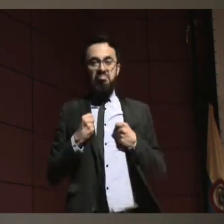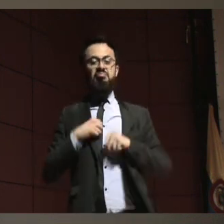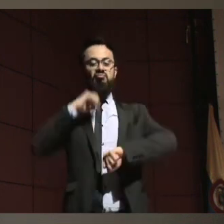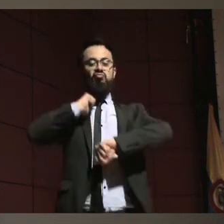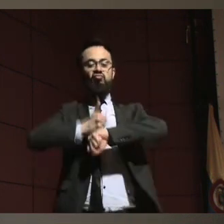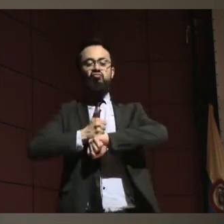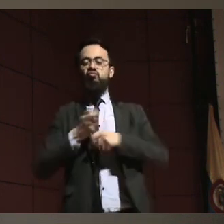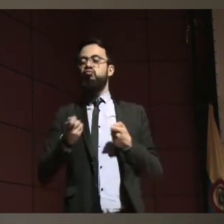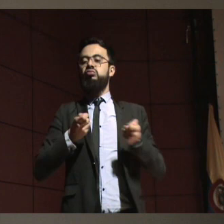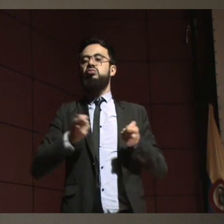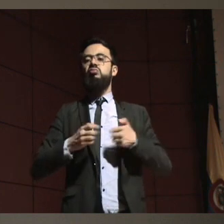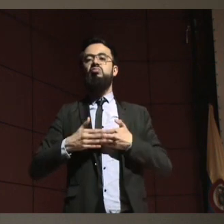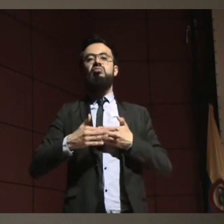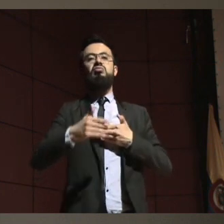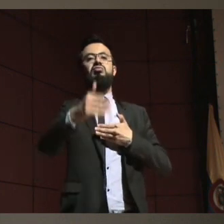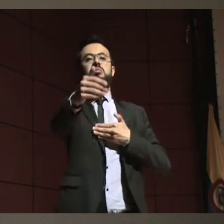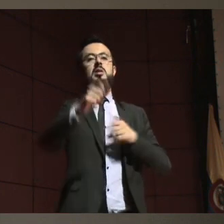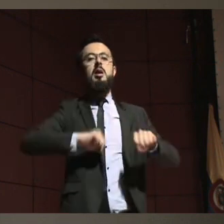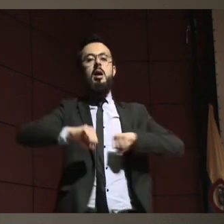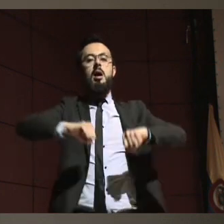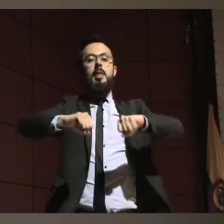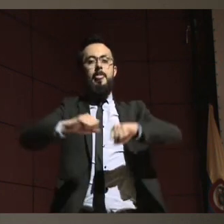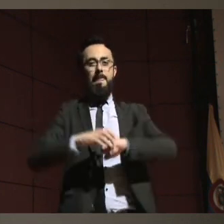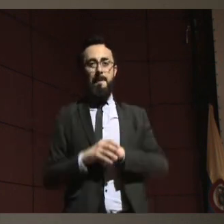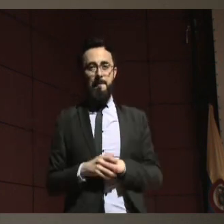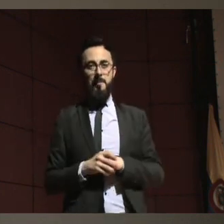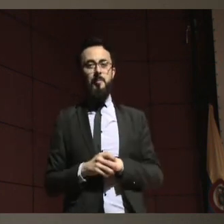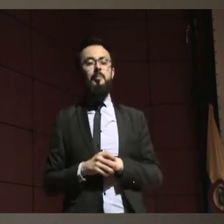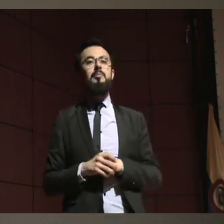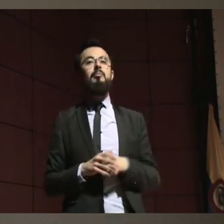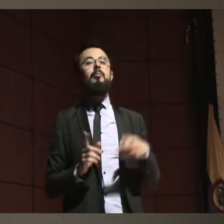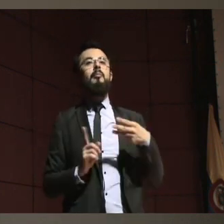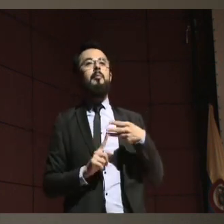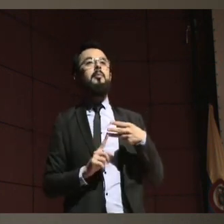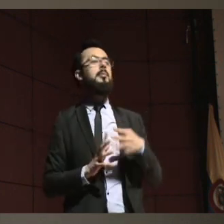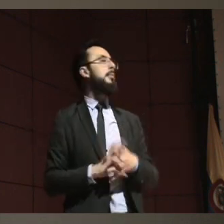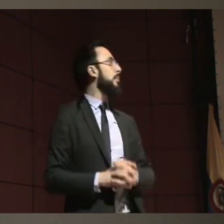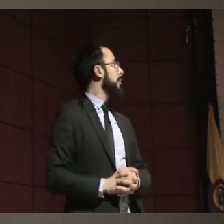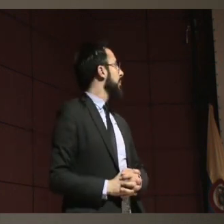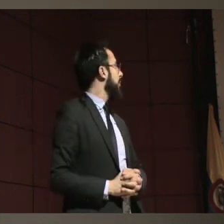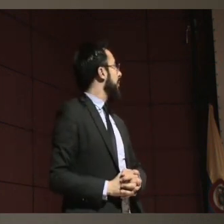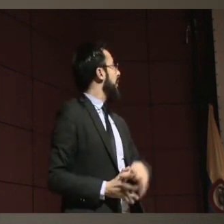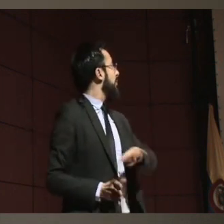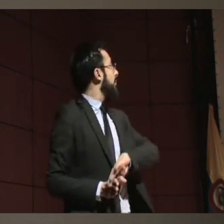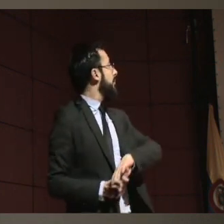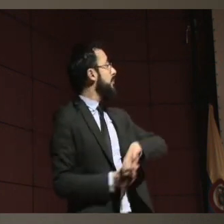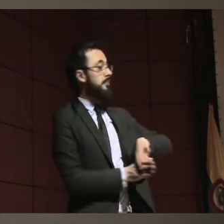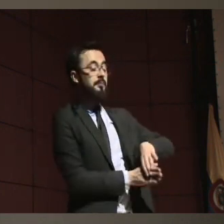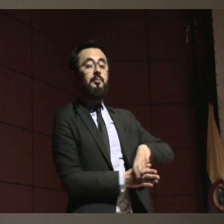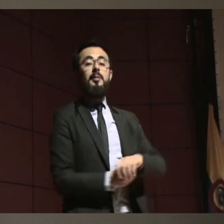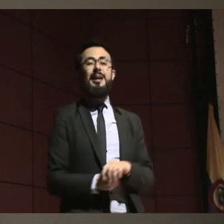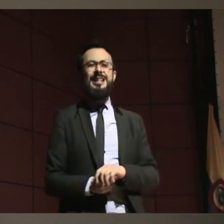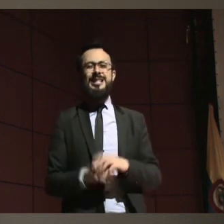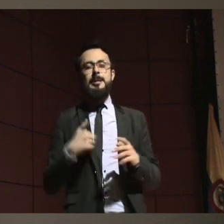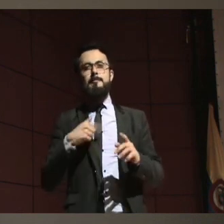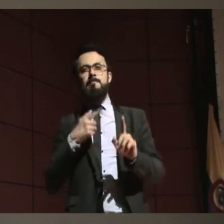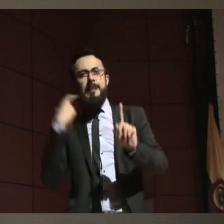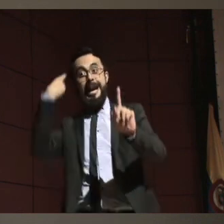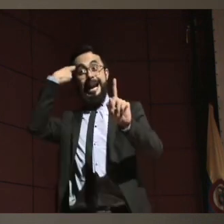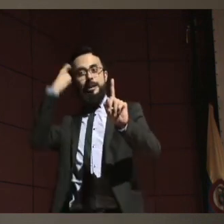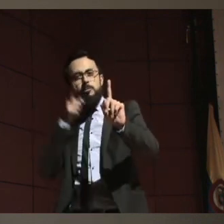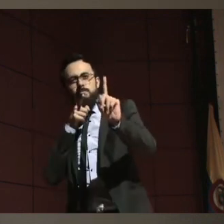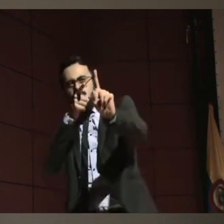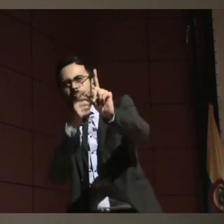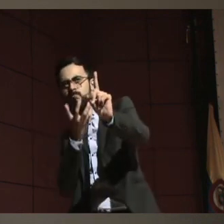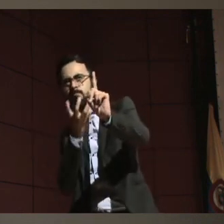uno de los retos más importantes de todo este proceso de la toma de